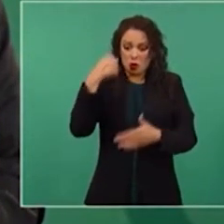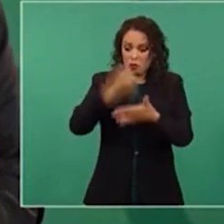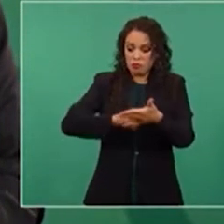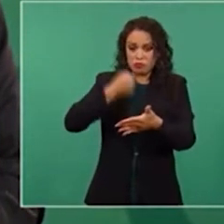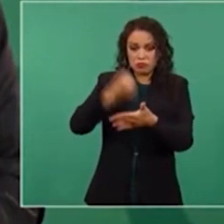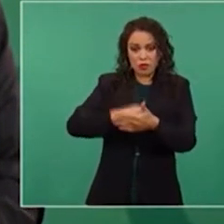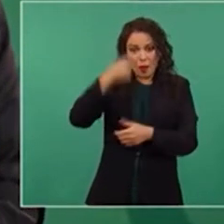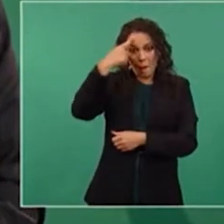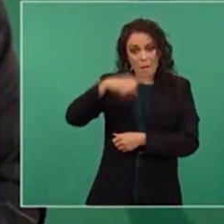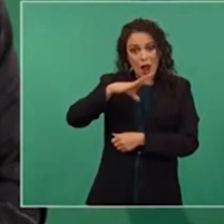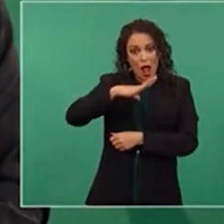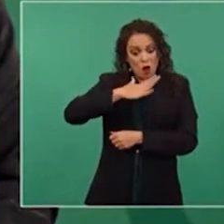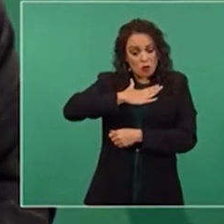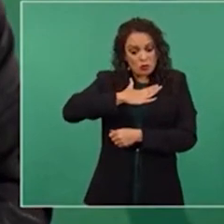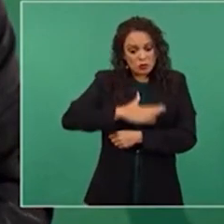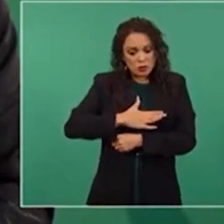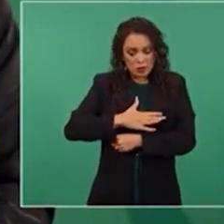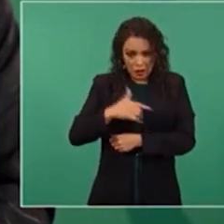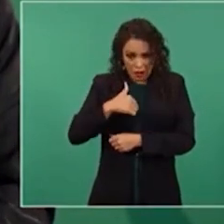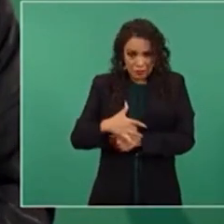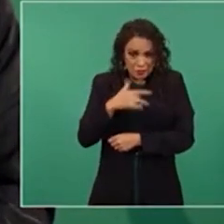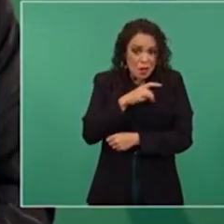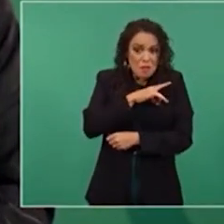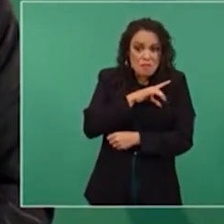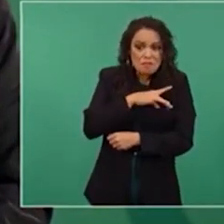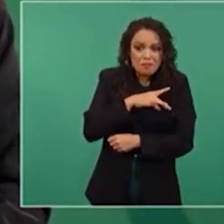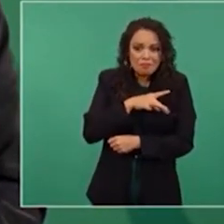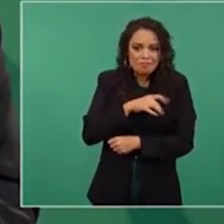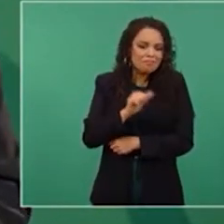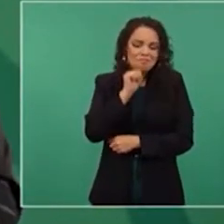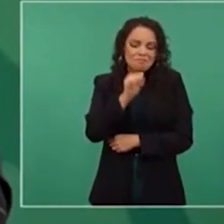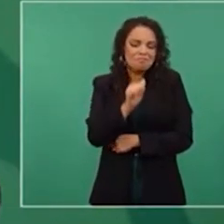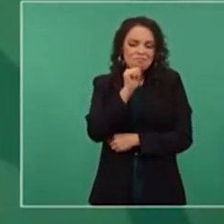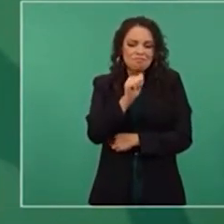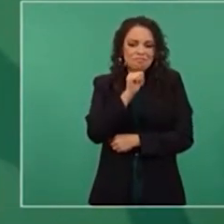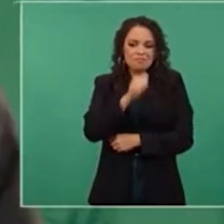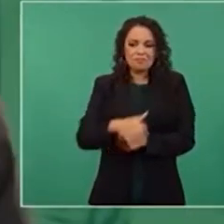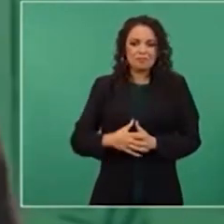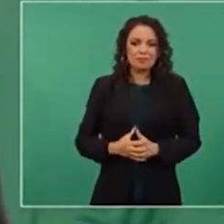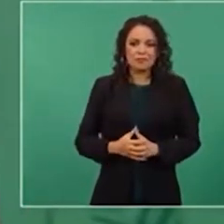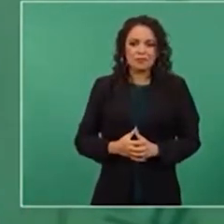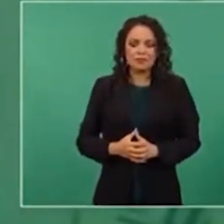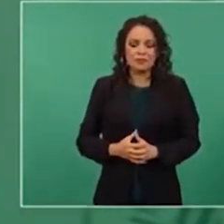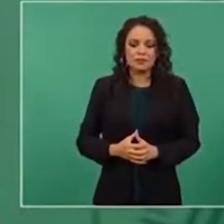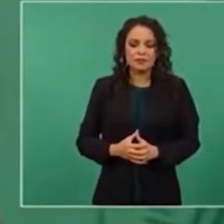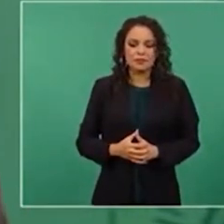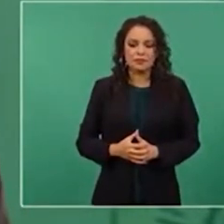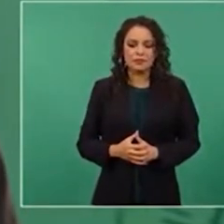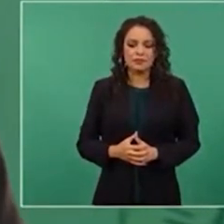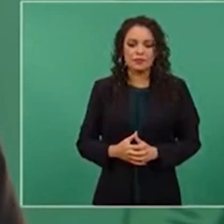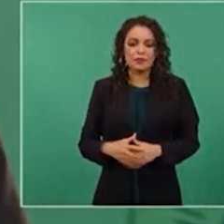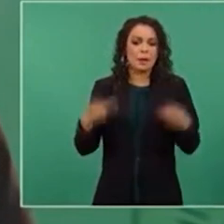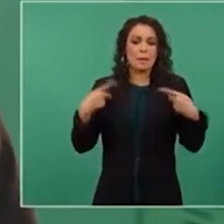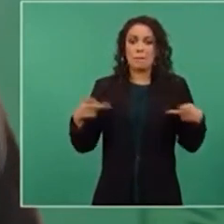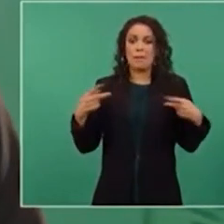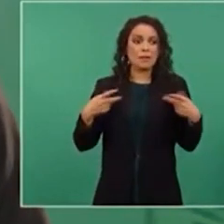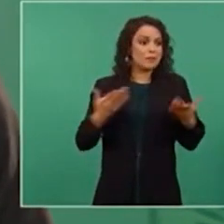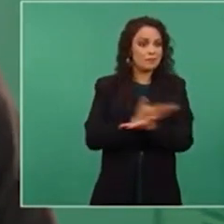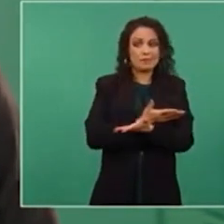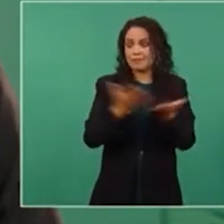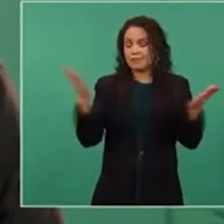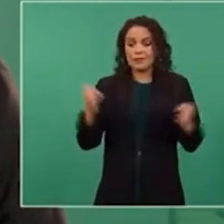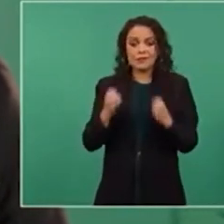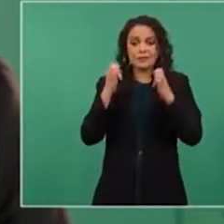temer. Además, la gente está muy contenta,